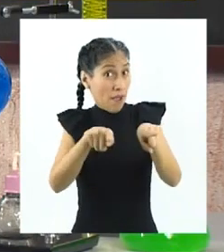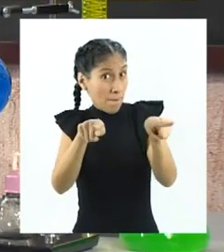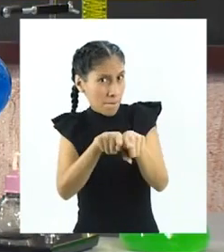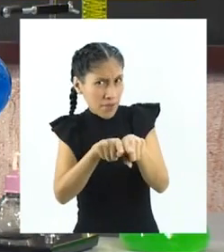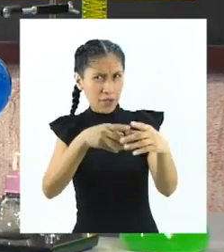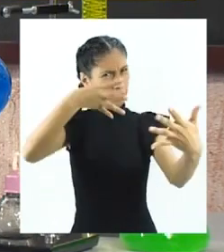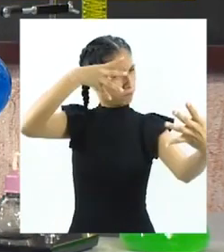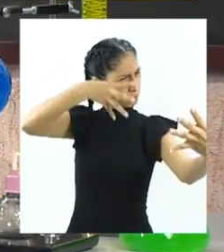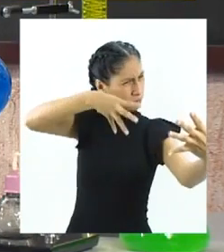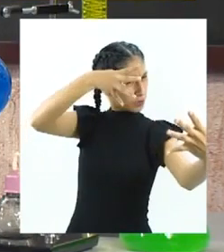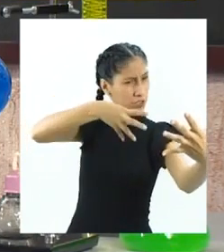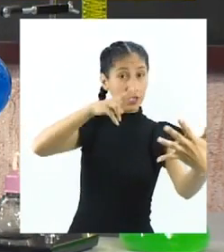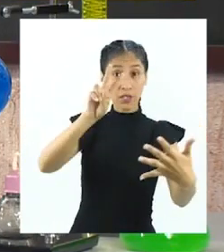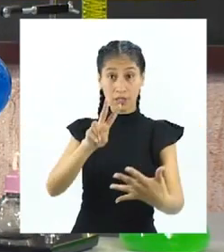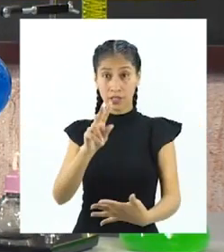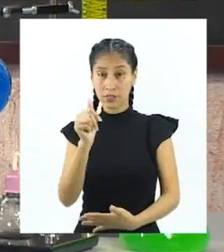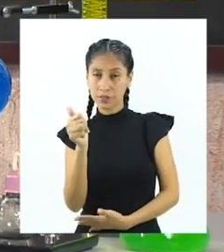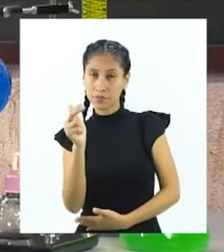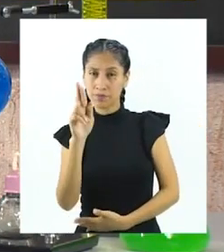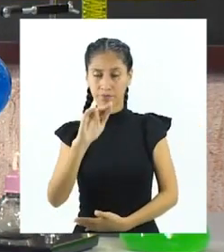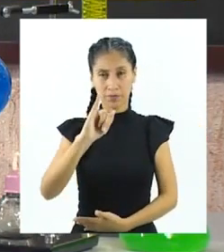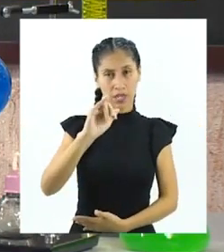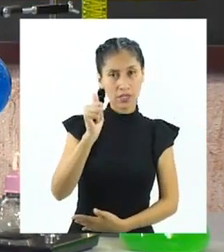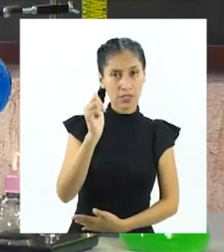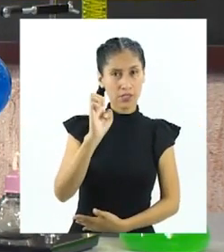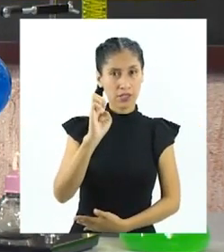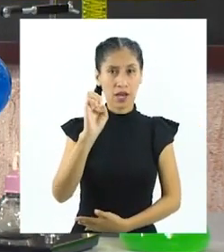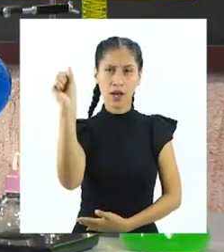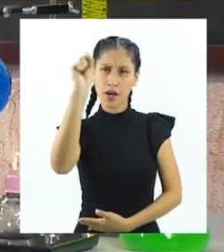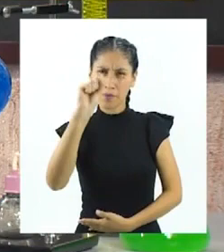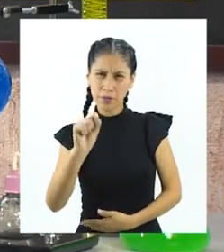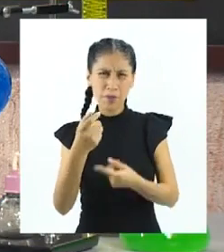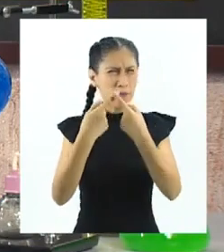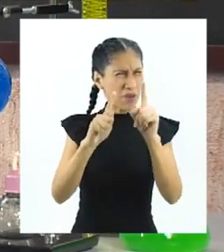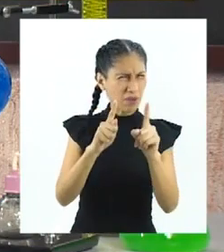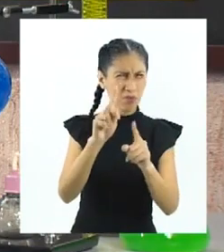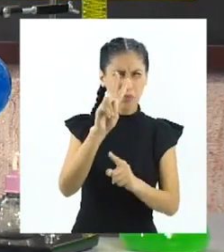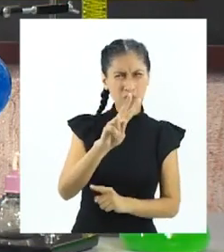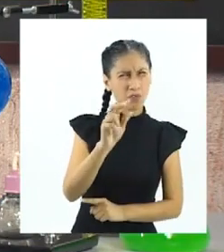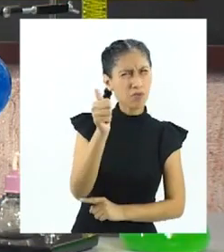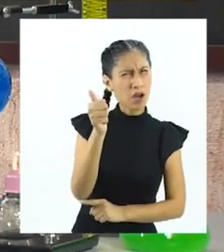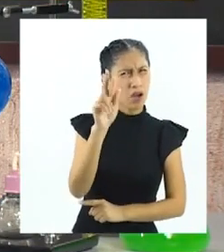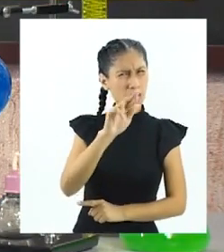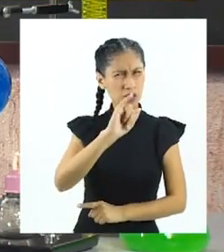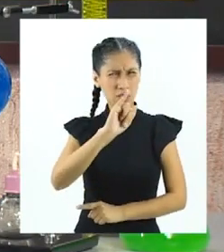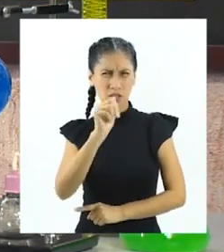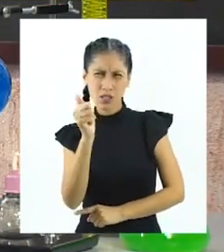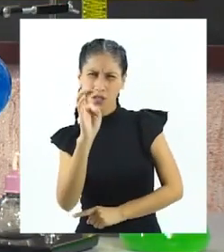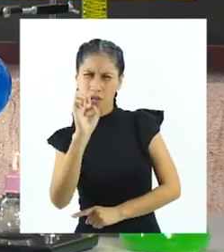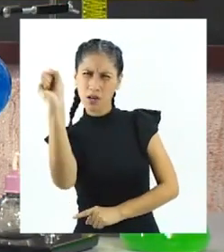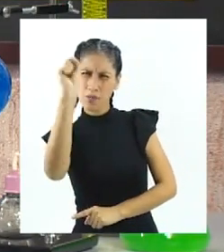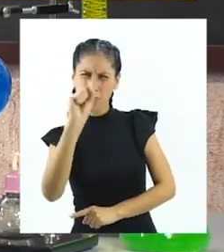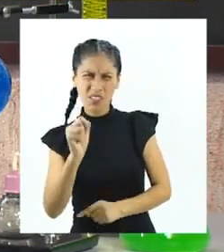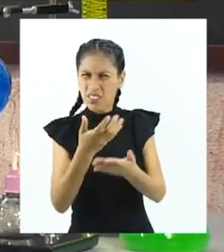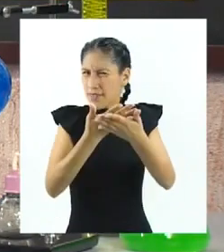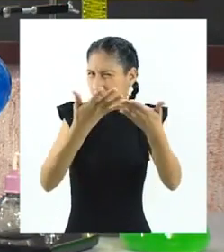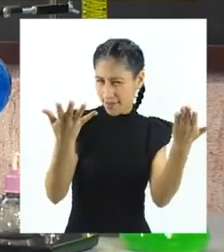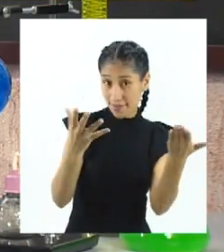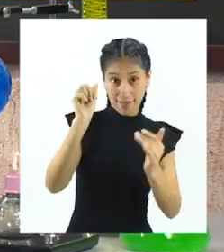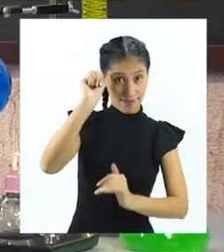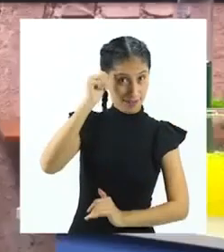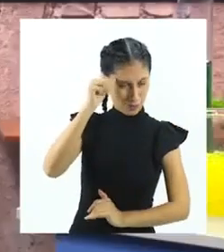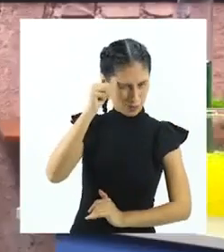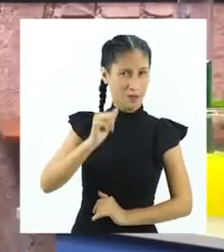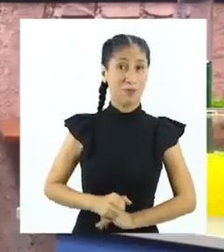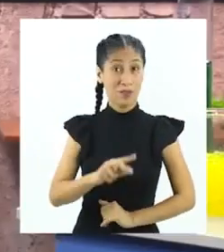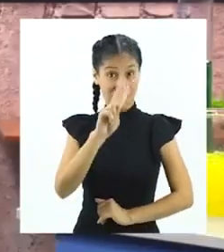variables en la investigación. Pero, ¿qué son las variables? Recordemos con las chicas y los chicos de La Pre.Aprendo